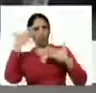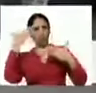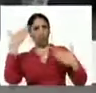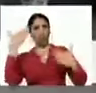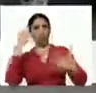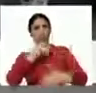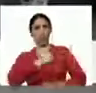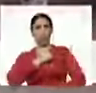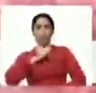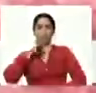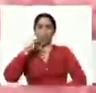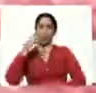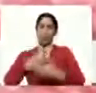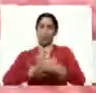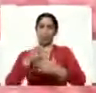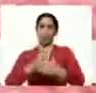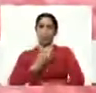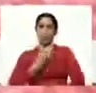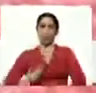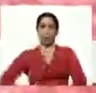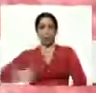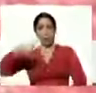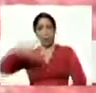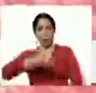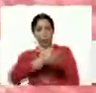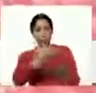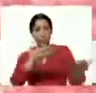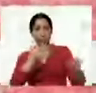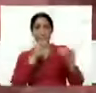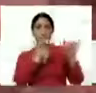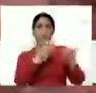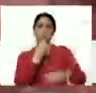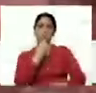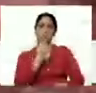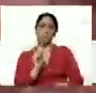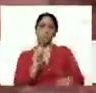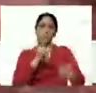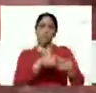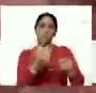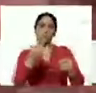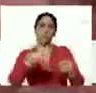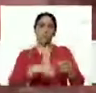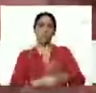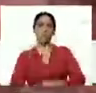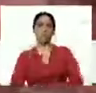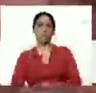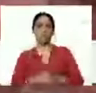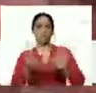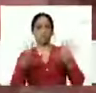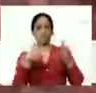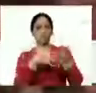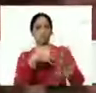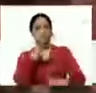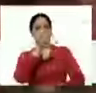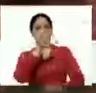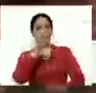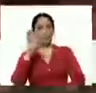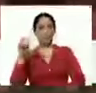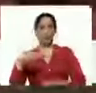camarada de combativo presidente hoy como usted bien lo dijo incorporando más de 10.500